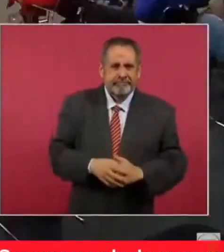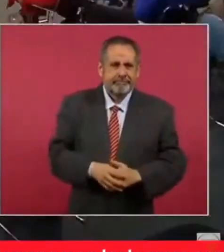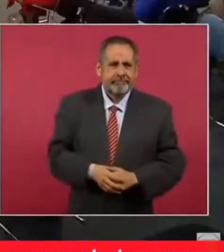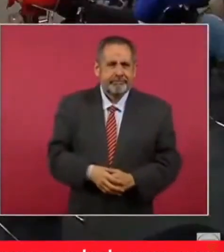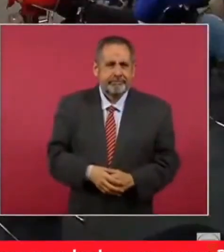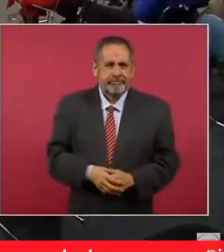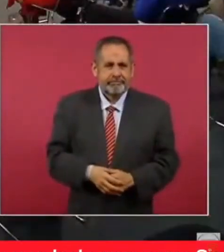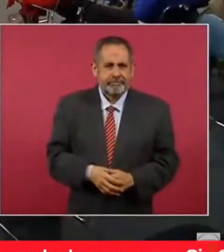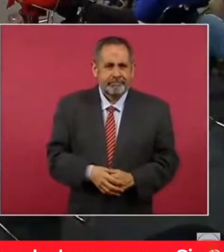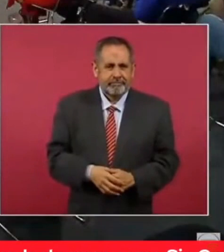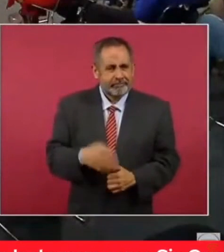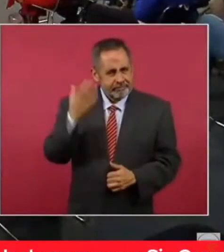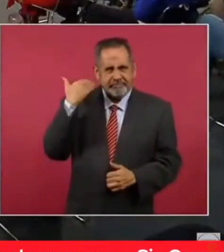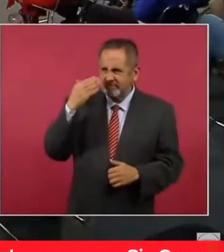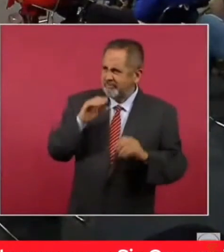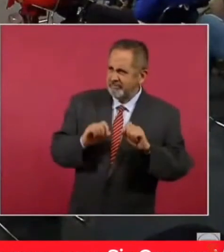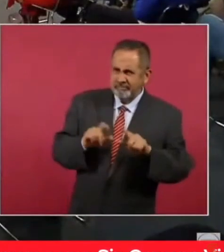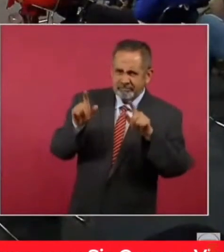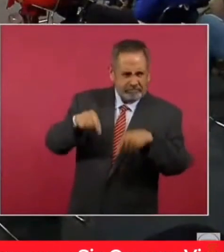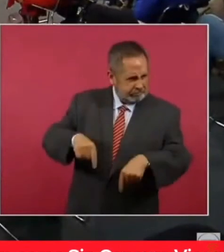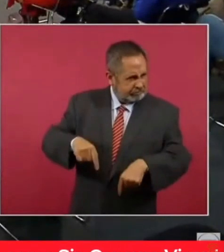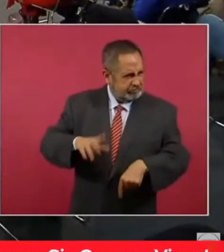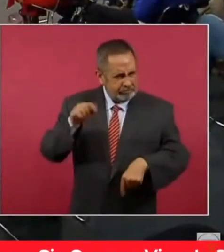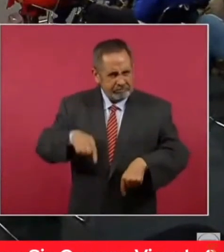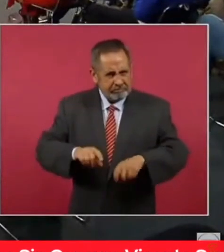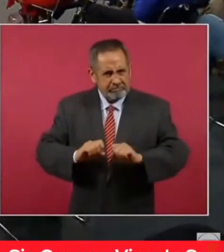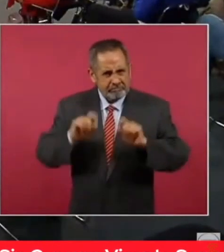¿Ya lo habíamos puesto? ¿Aquí?